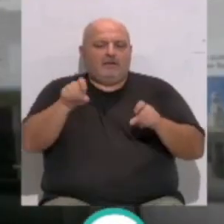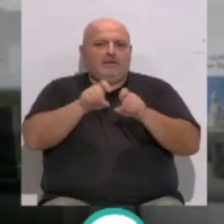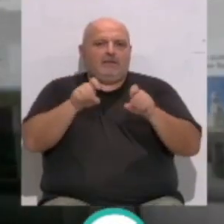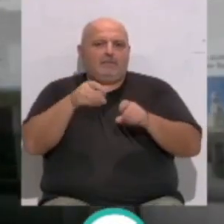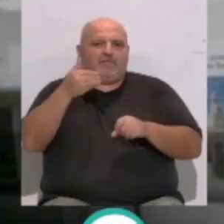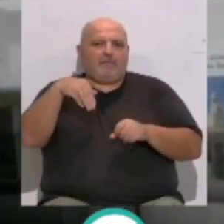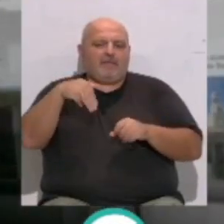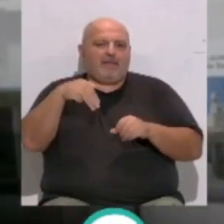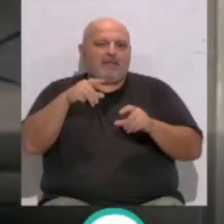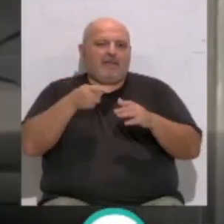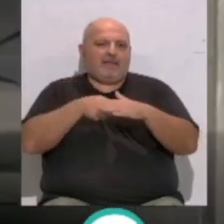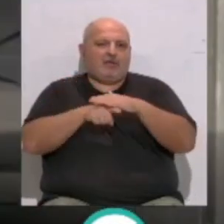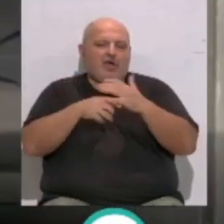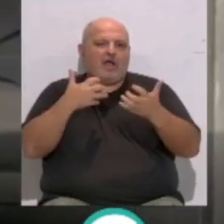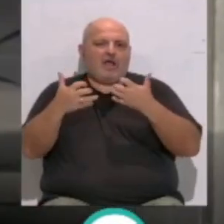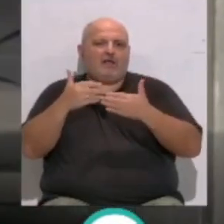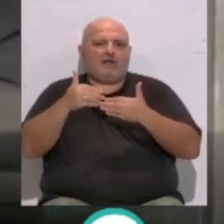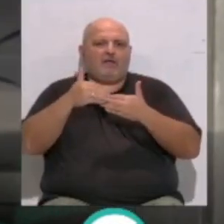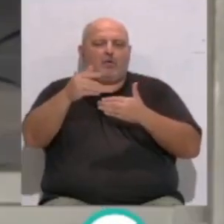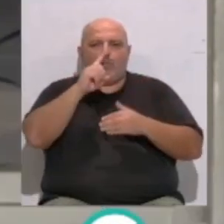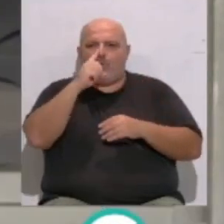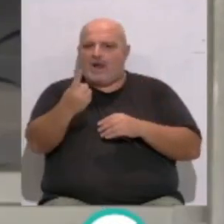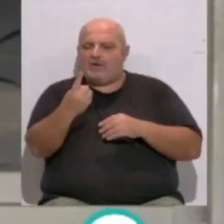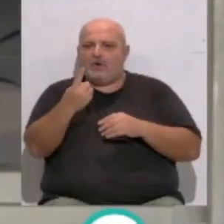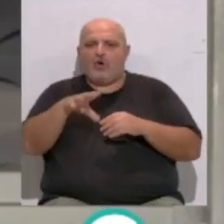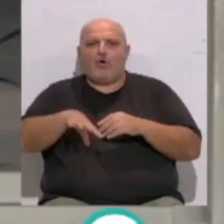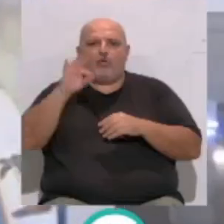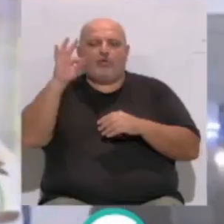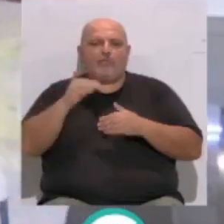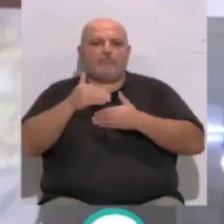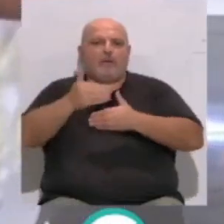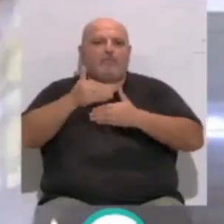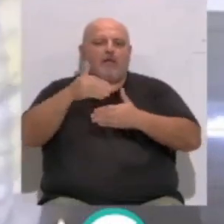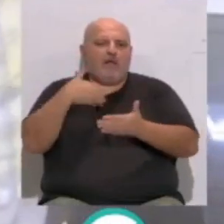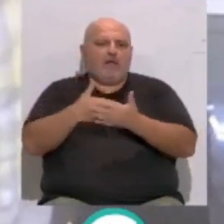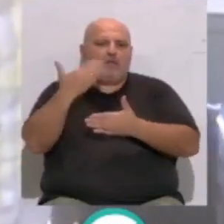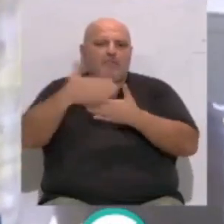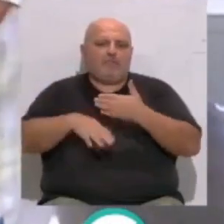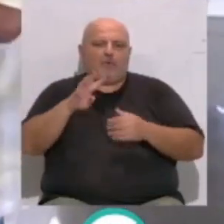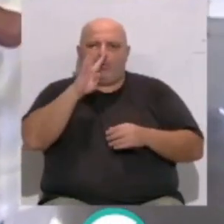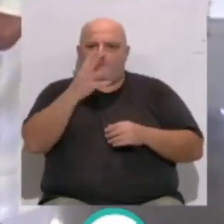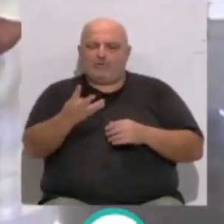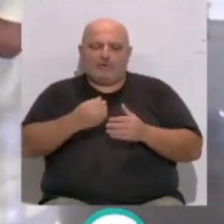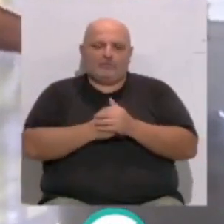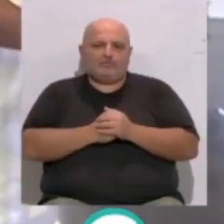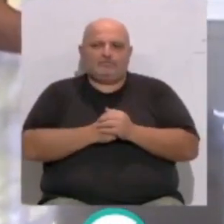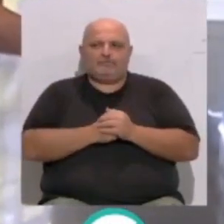BCM Gestión Arte tiene una validez de un año con opción a ser prorrogable hasta un total de cuatro años.